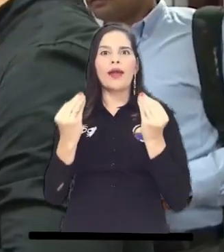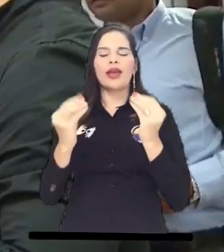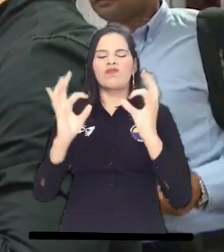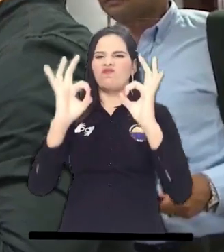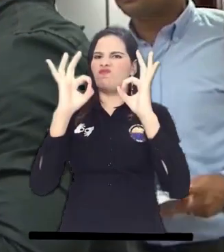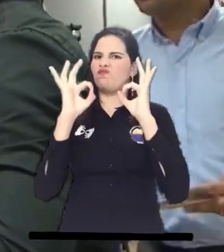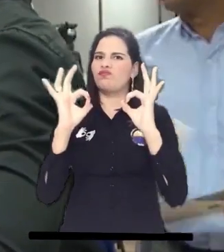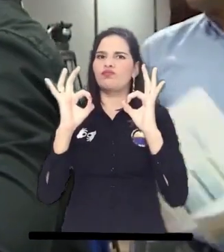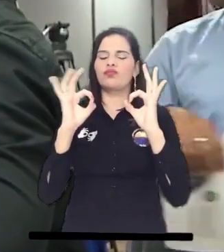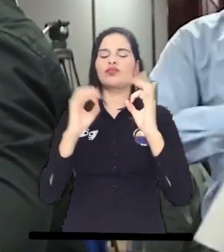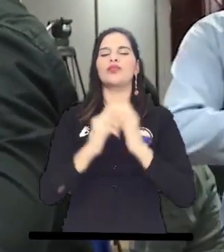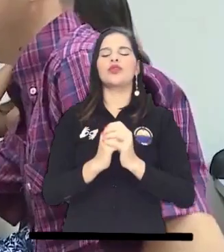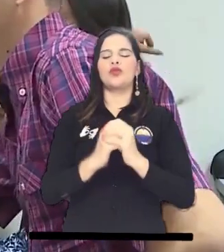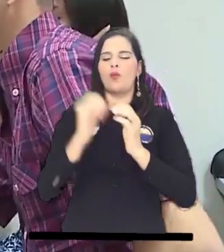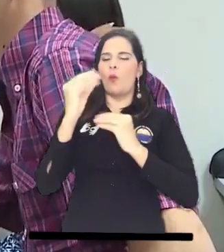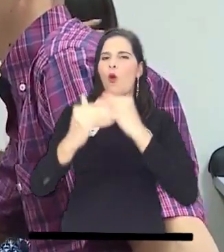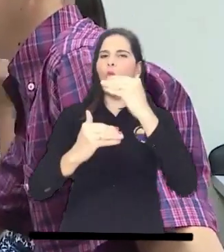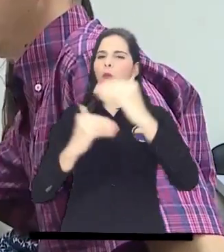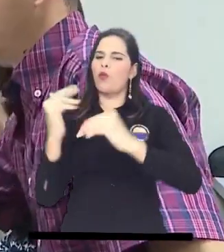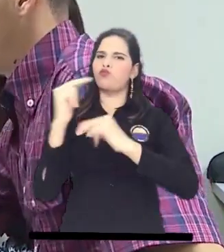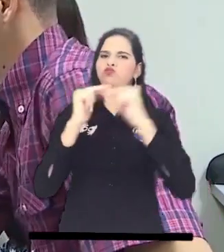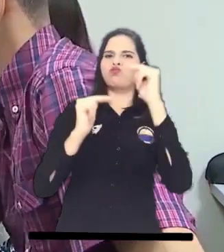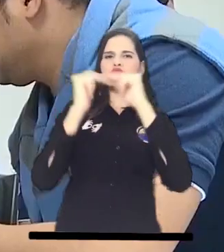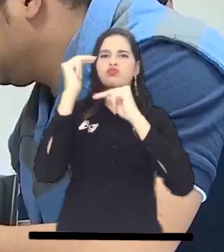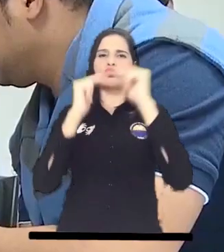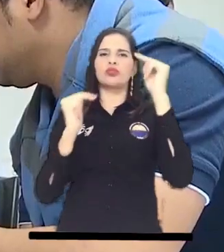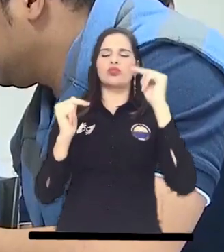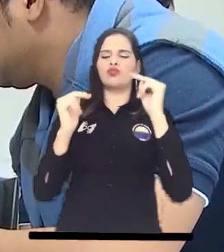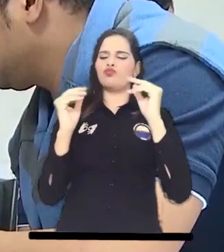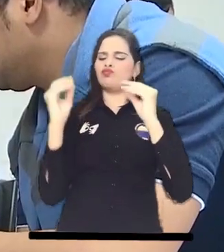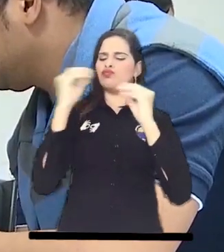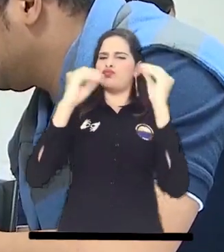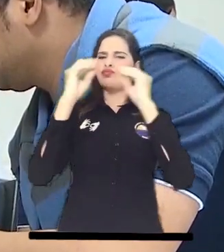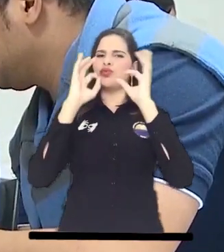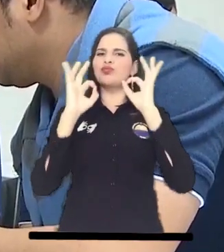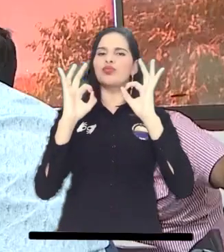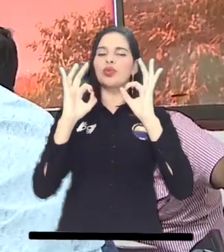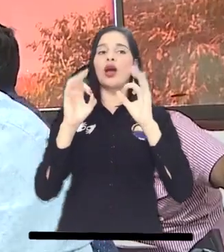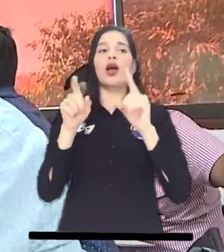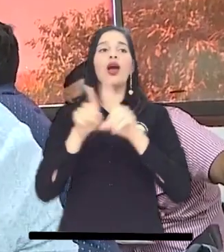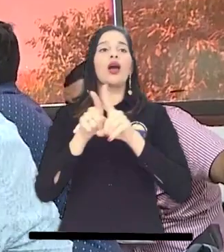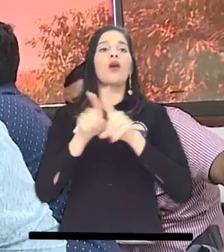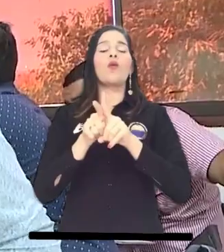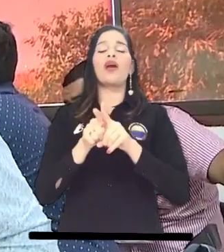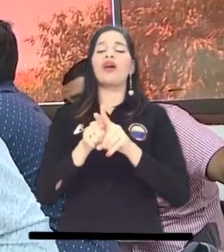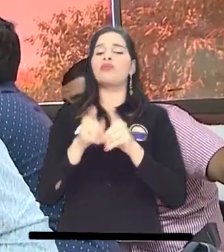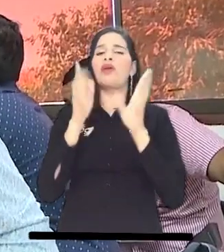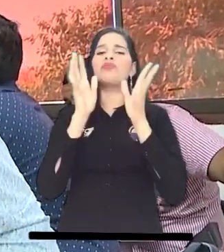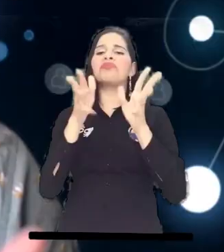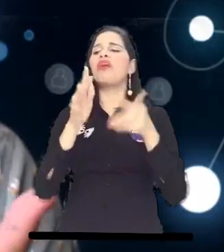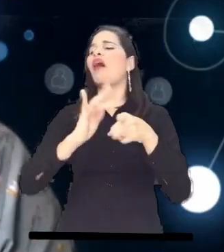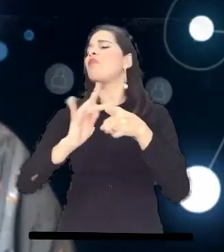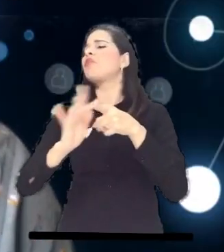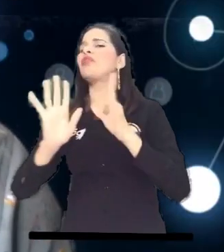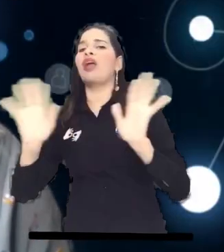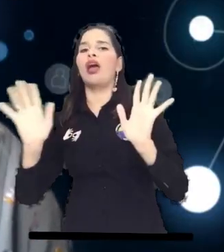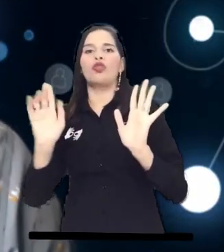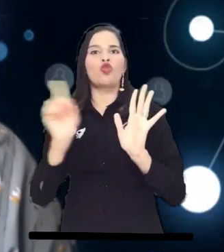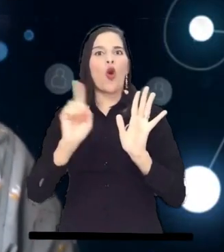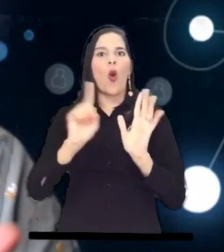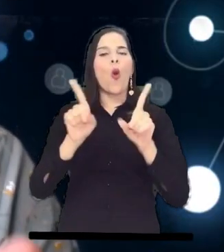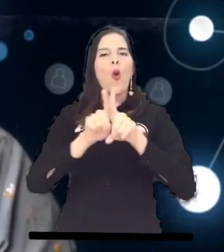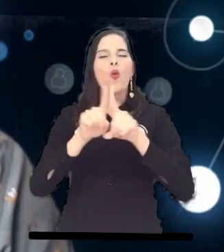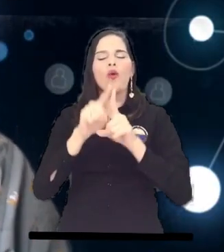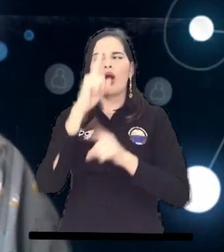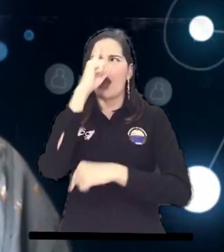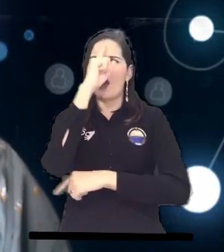en que se configura de esta manera y que se logre construirlo porque es algo que no es tabado, es algo que diseñas y lo implementas y